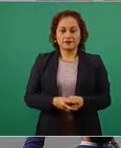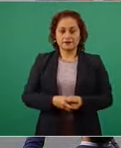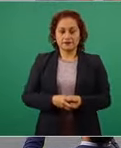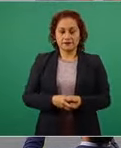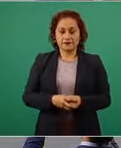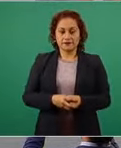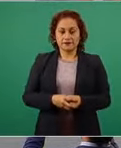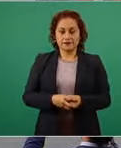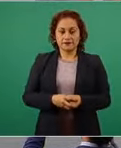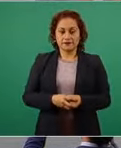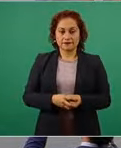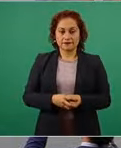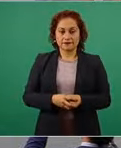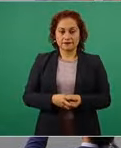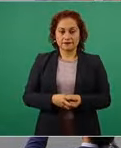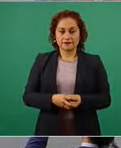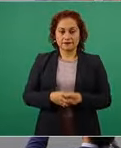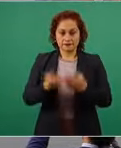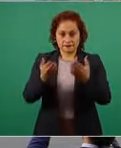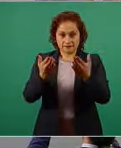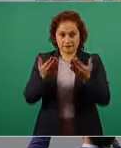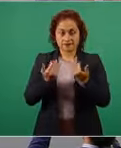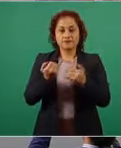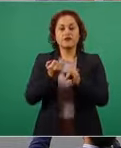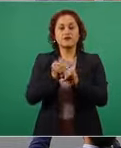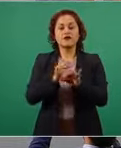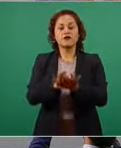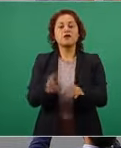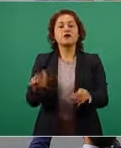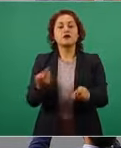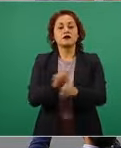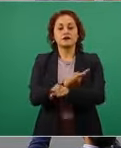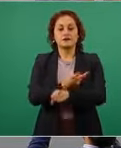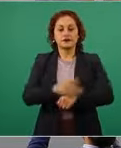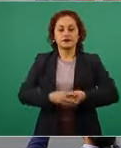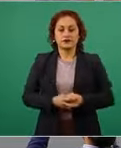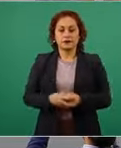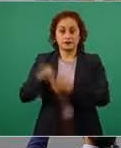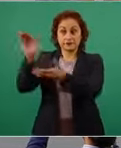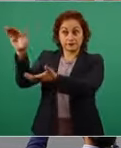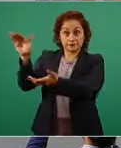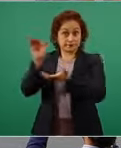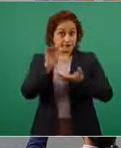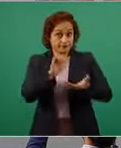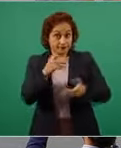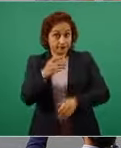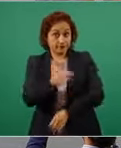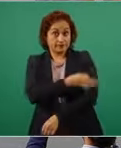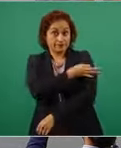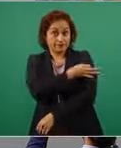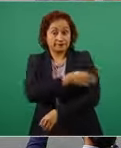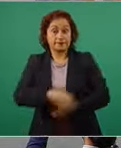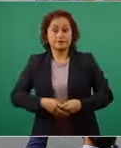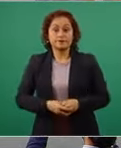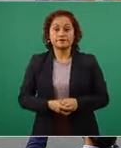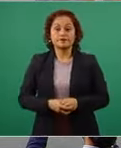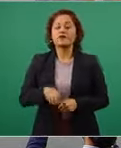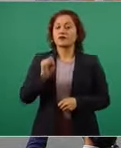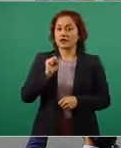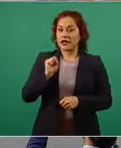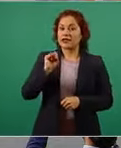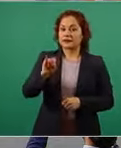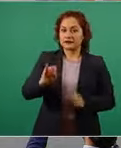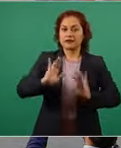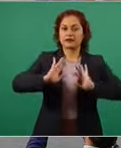te te escuchamos a ti infórmanos llegaron las vacunas así es señor